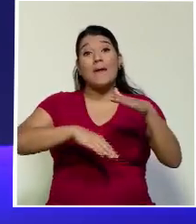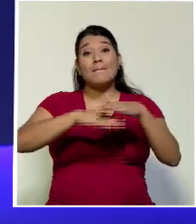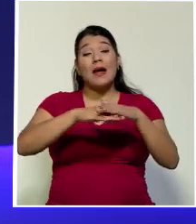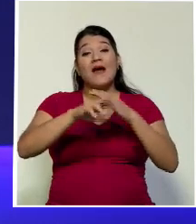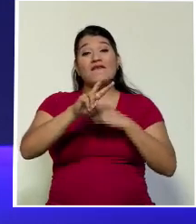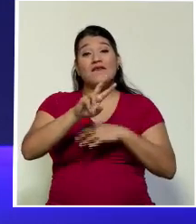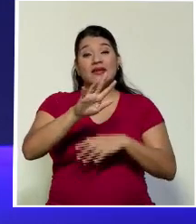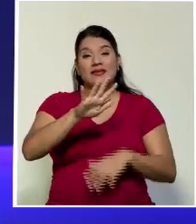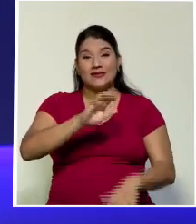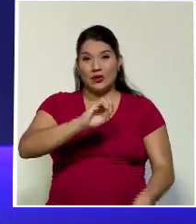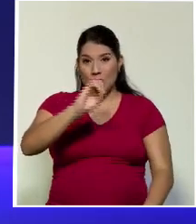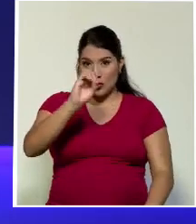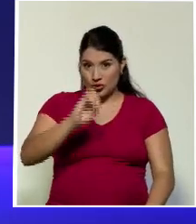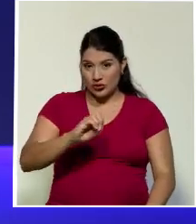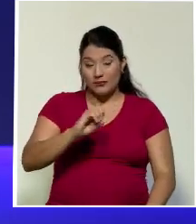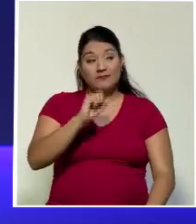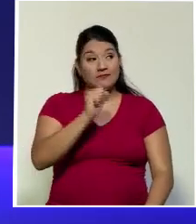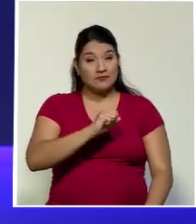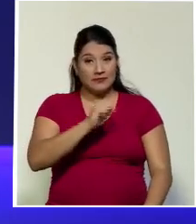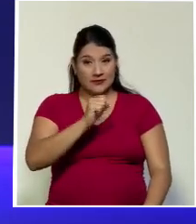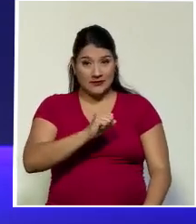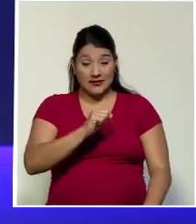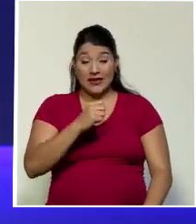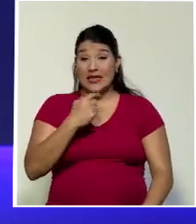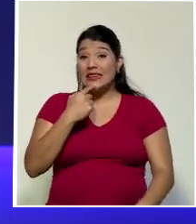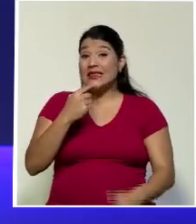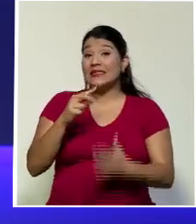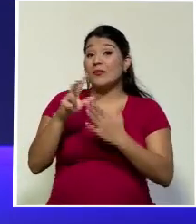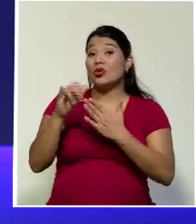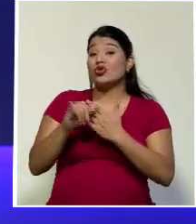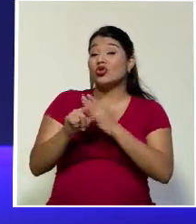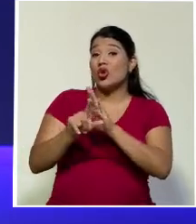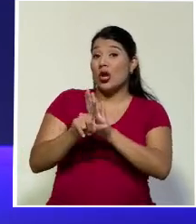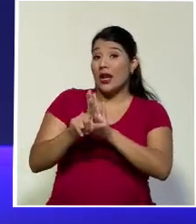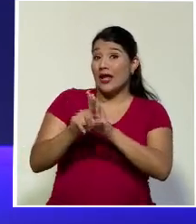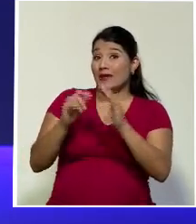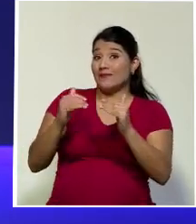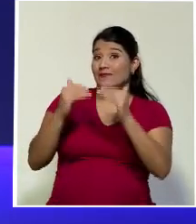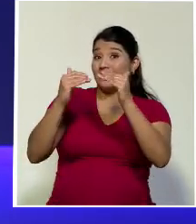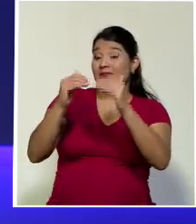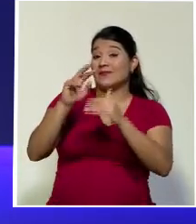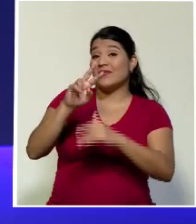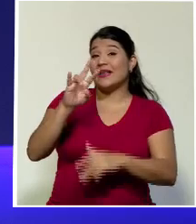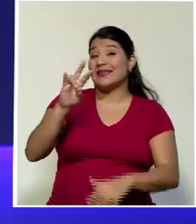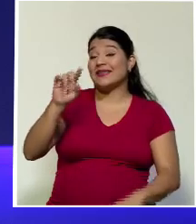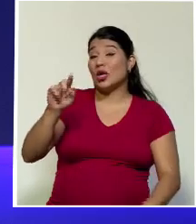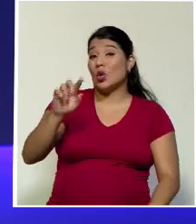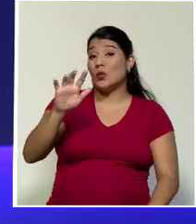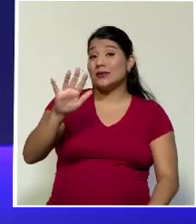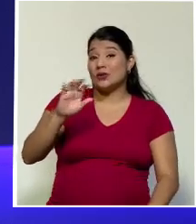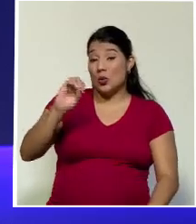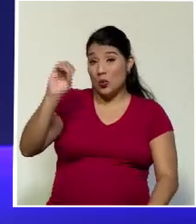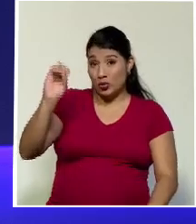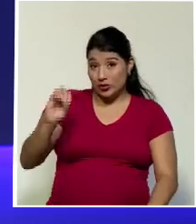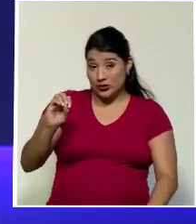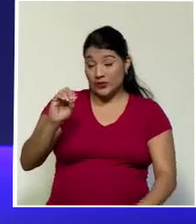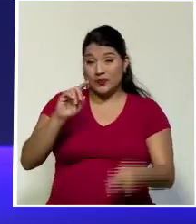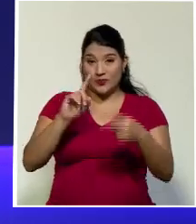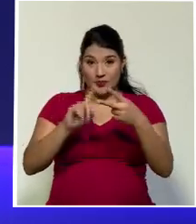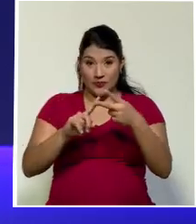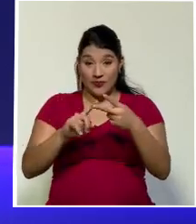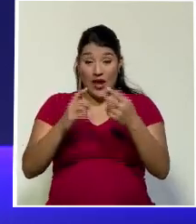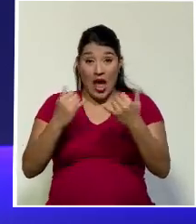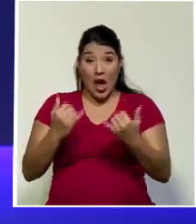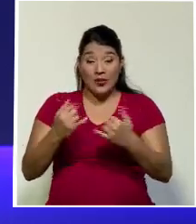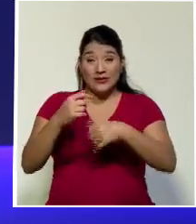25%. Según el proyecto de ley, sería del 27.5%. Por otro lado, en este